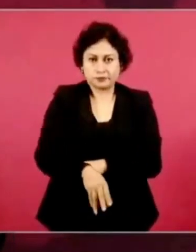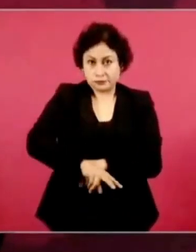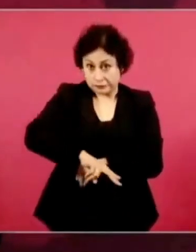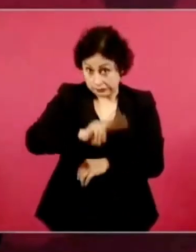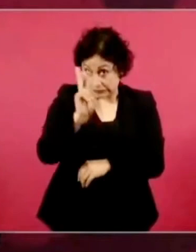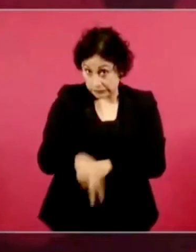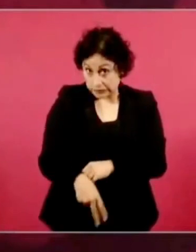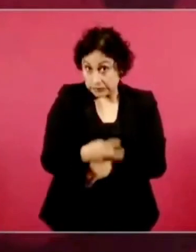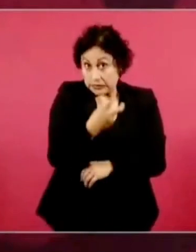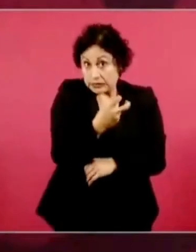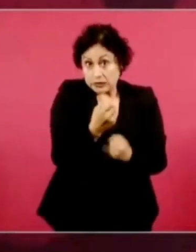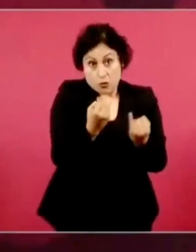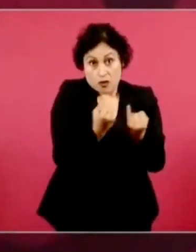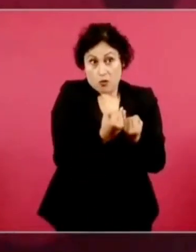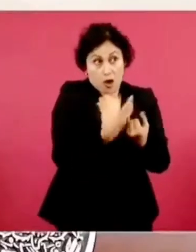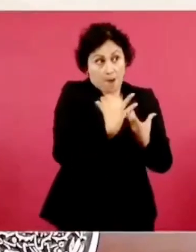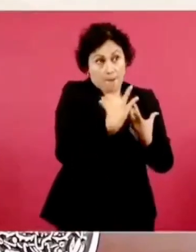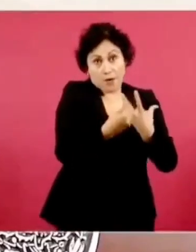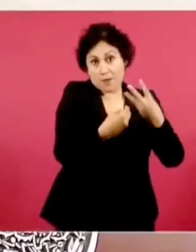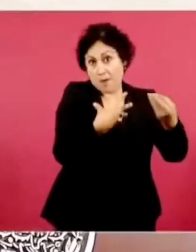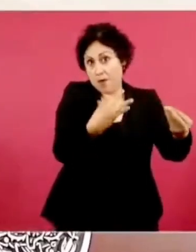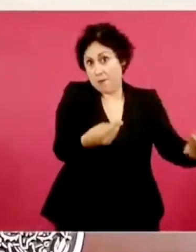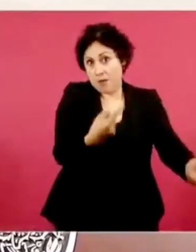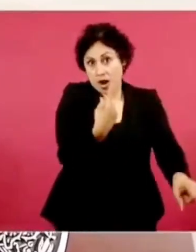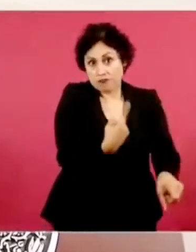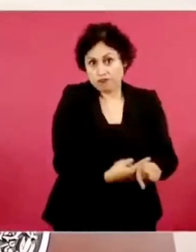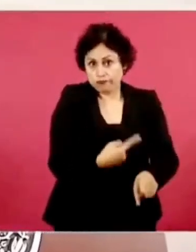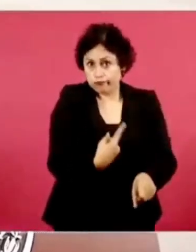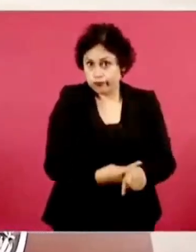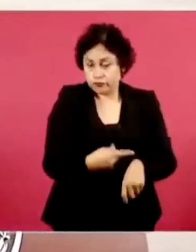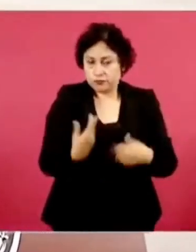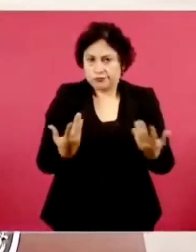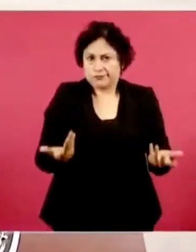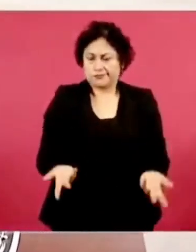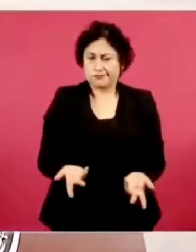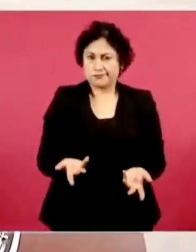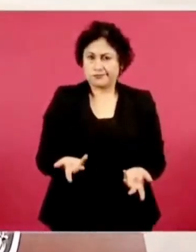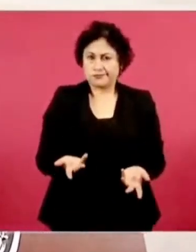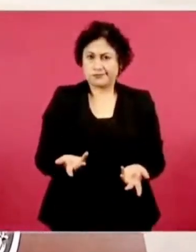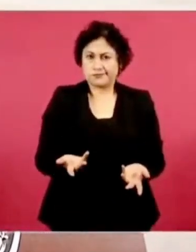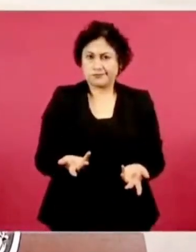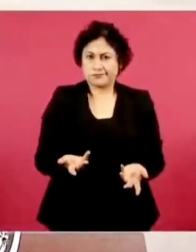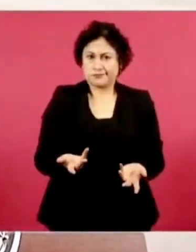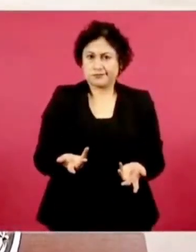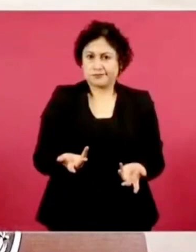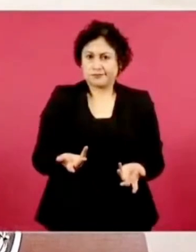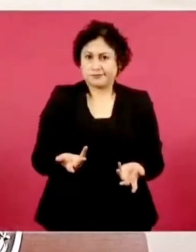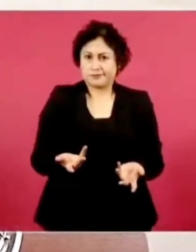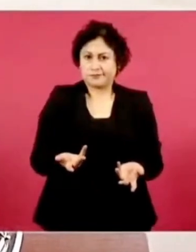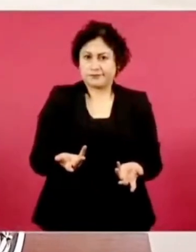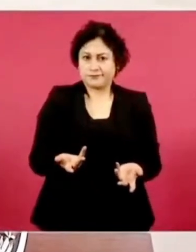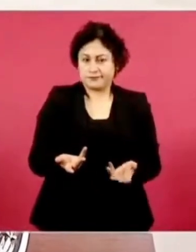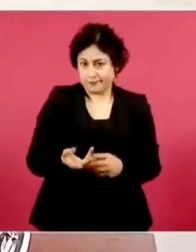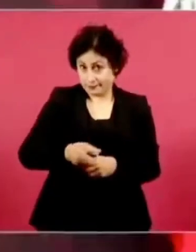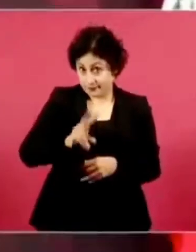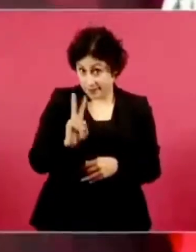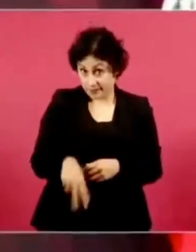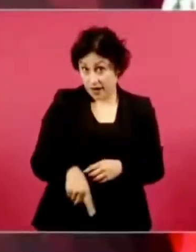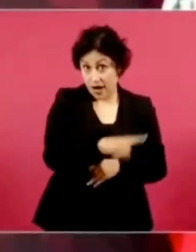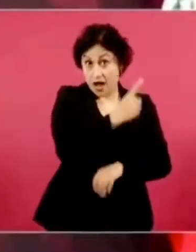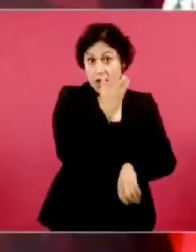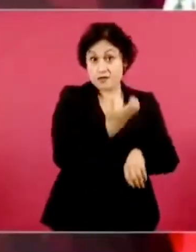Entonces, no se atreven a meterse al fondo,